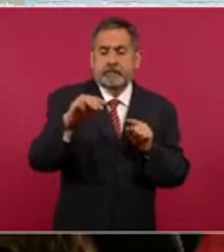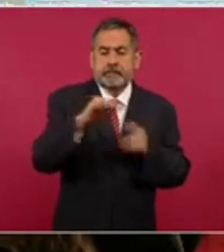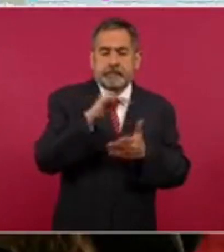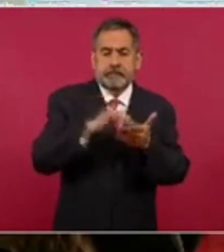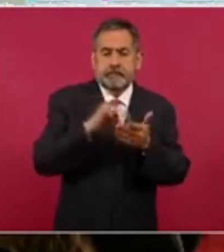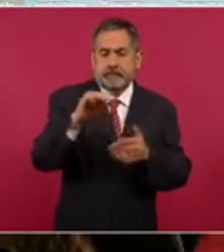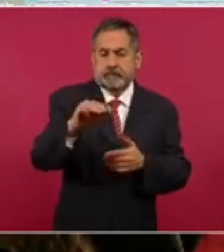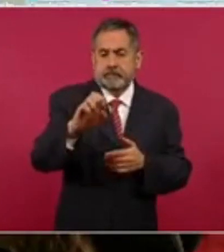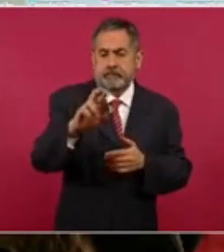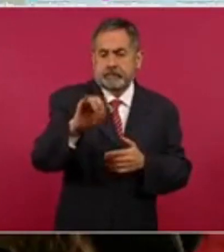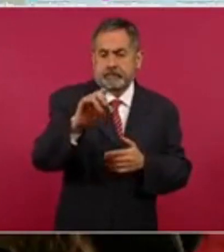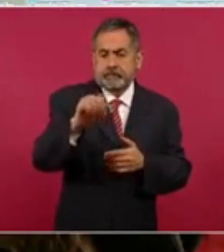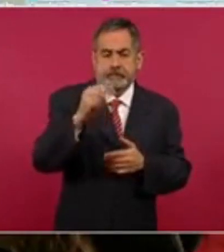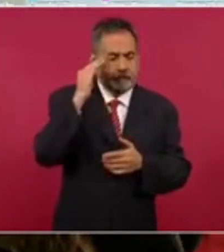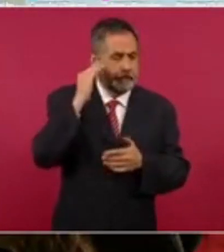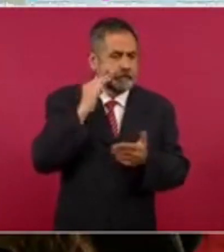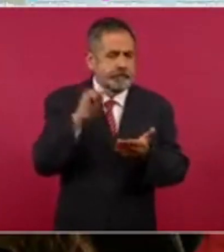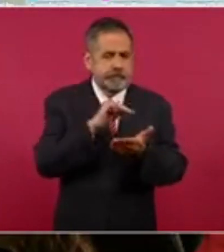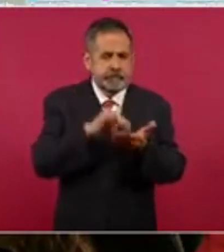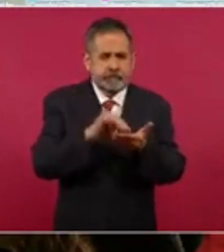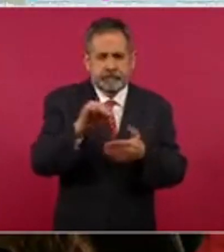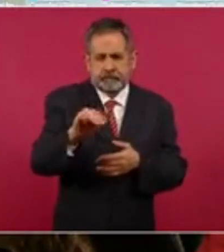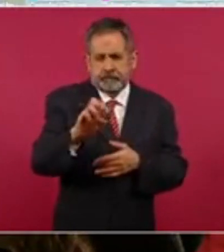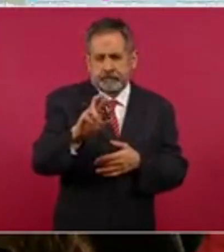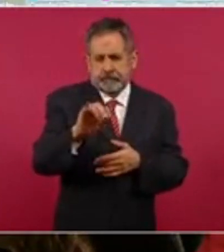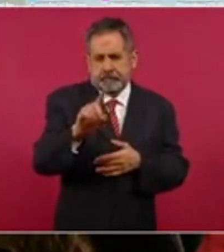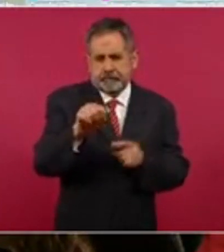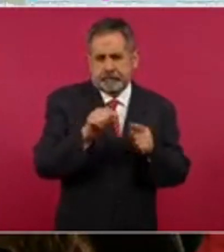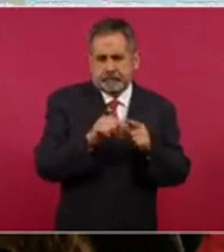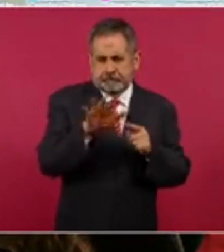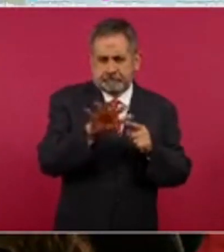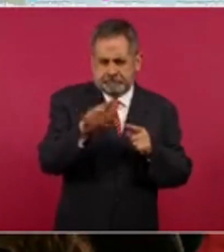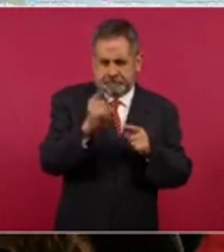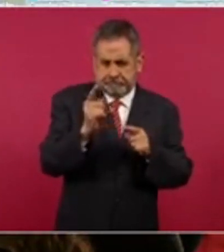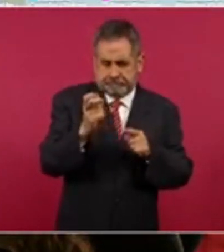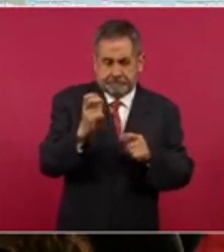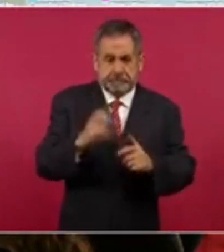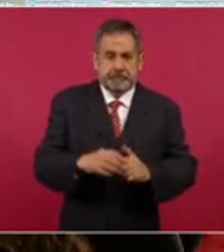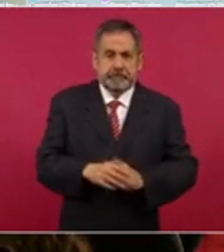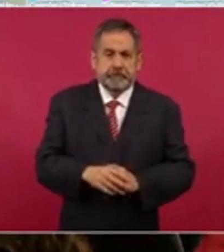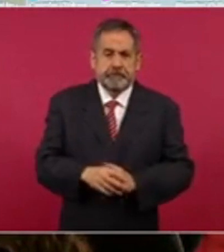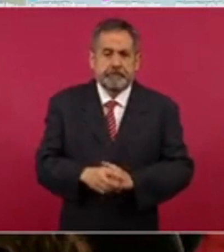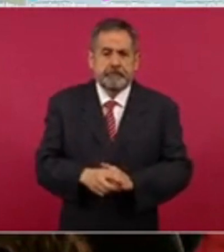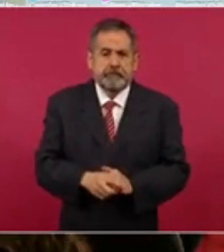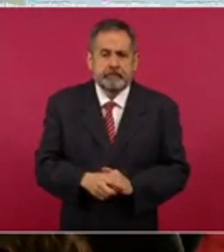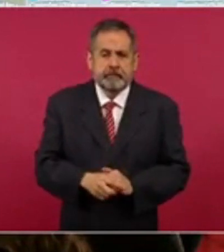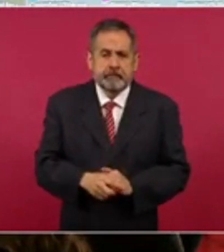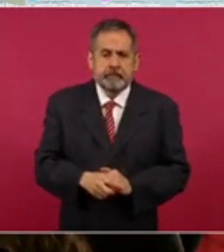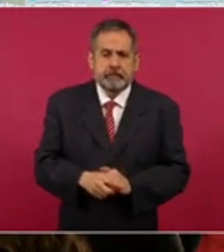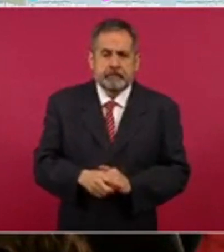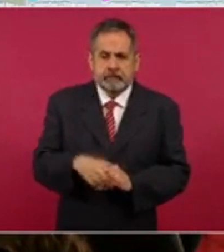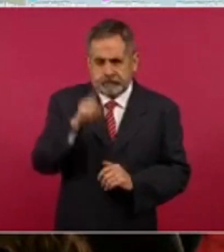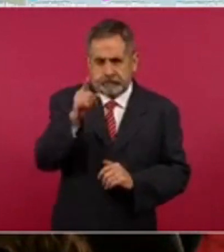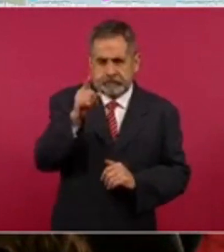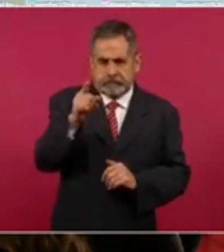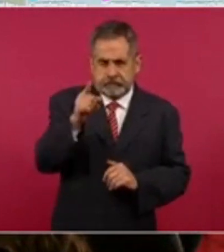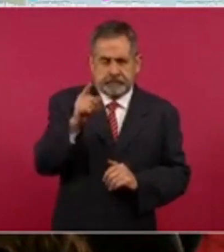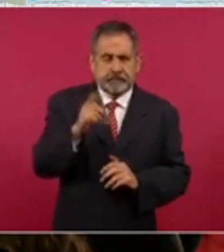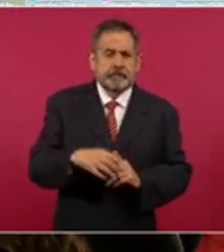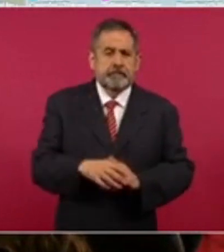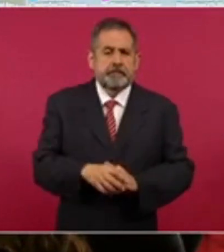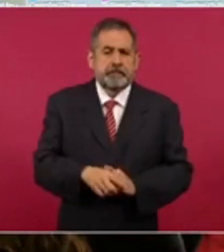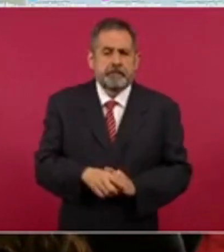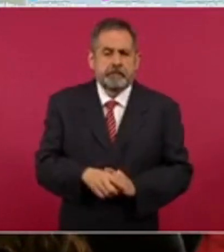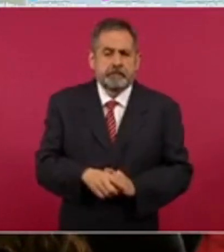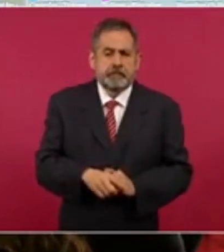hasta aquí, hasta Mérida,